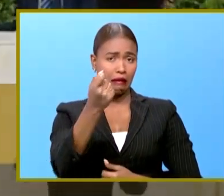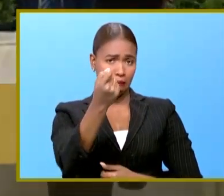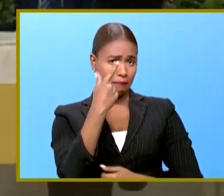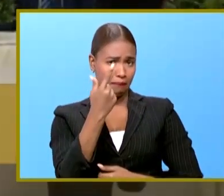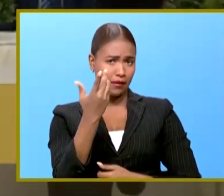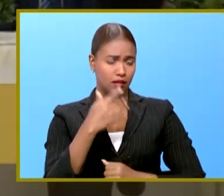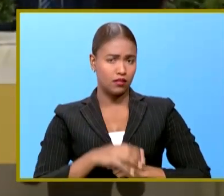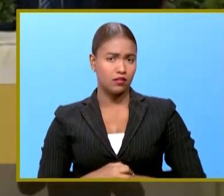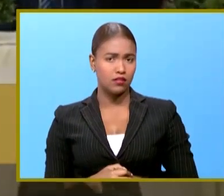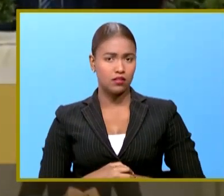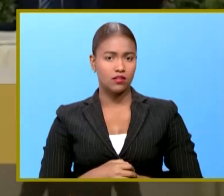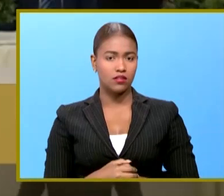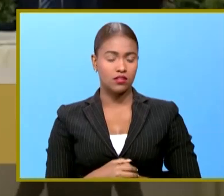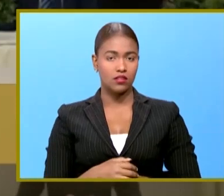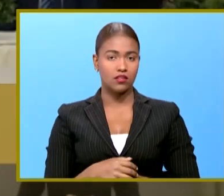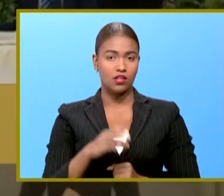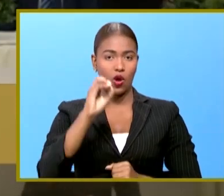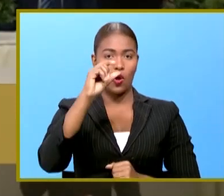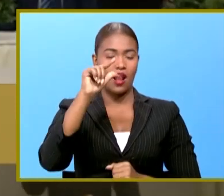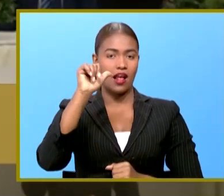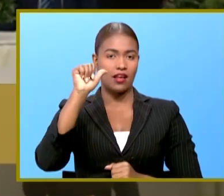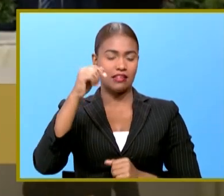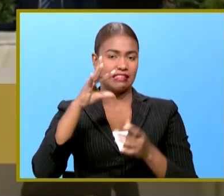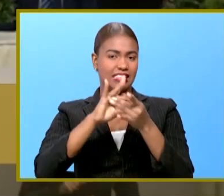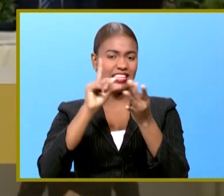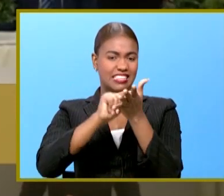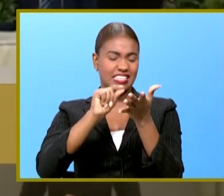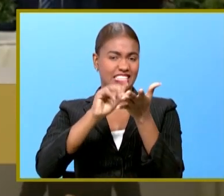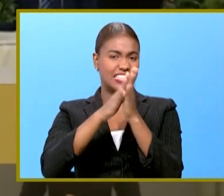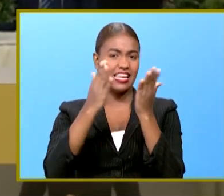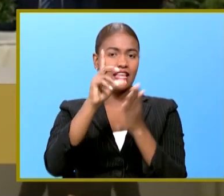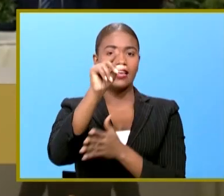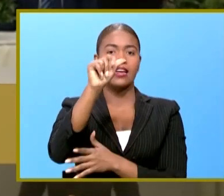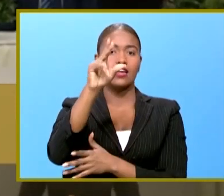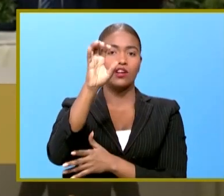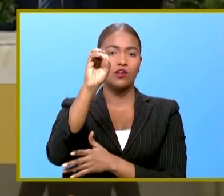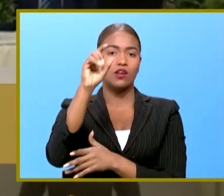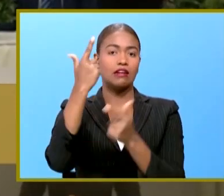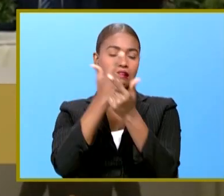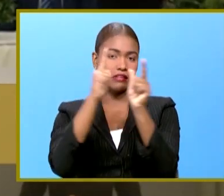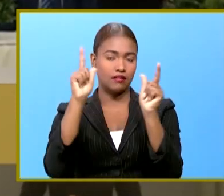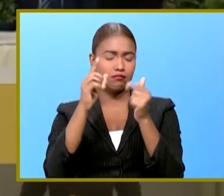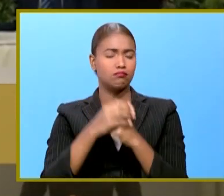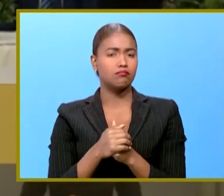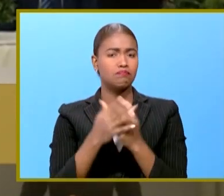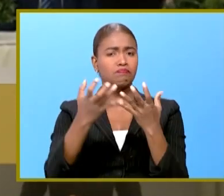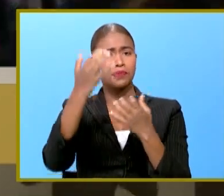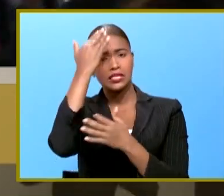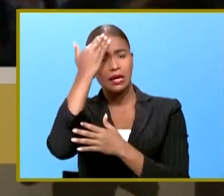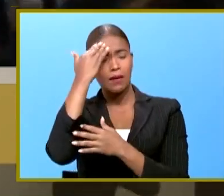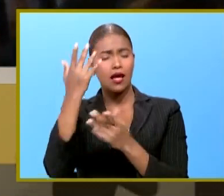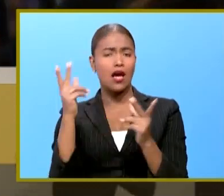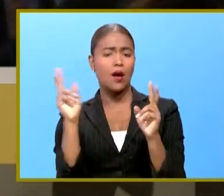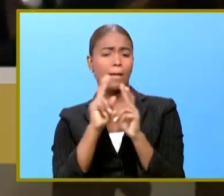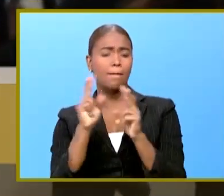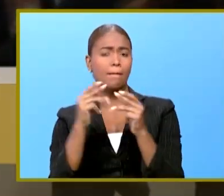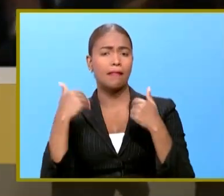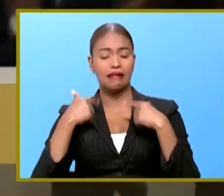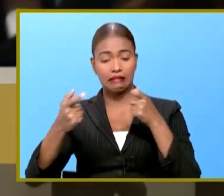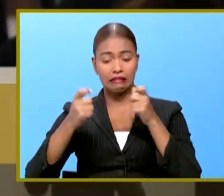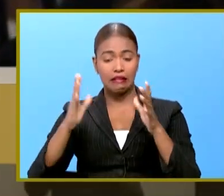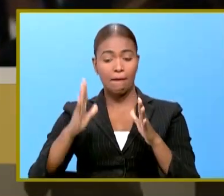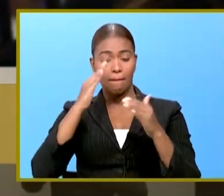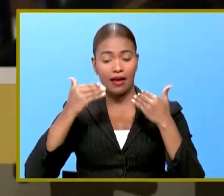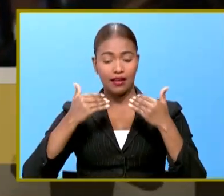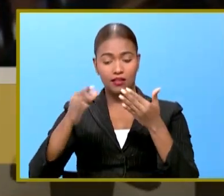Ogla Enesia Pérez de Diario Libre Buenas Nos gustaría saber respecto a la disposición de que la Contraloría va